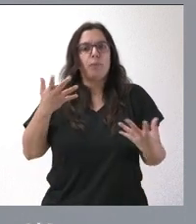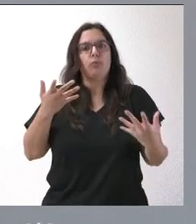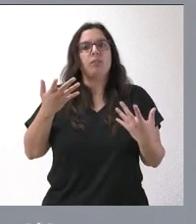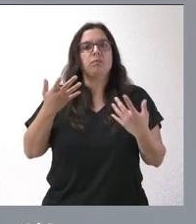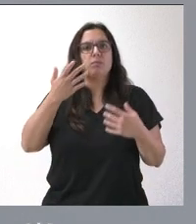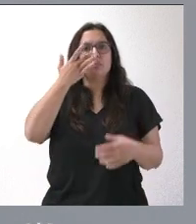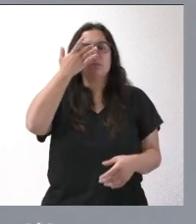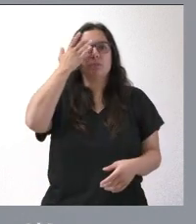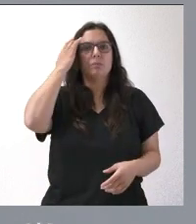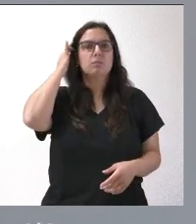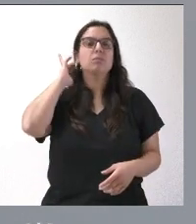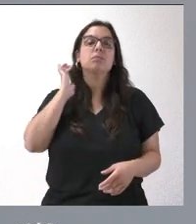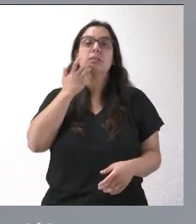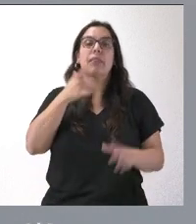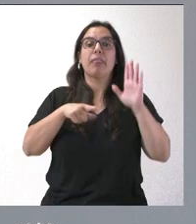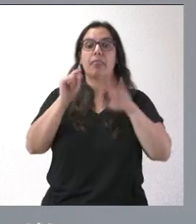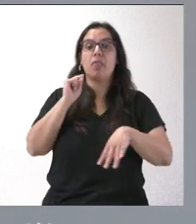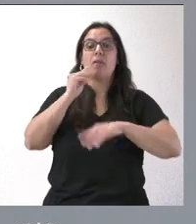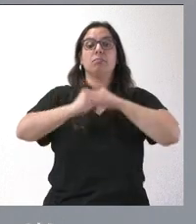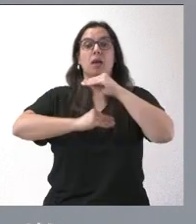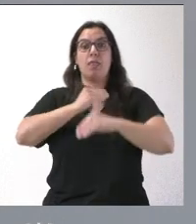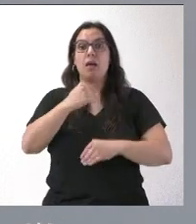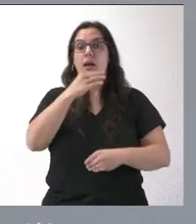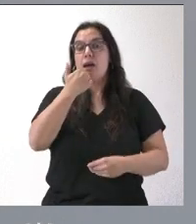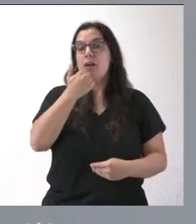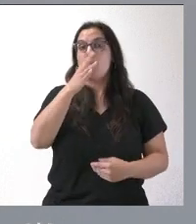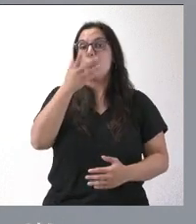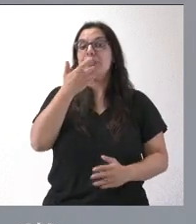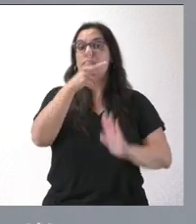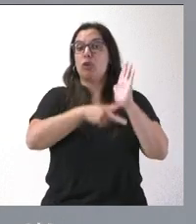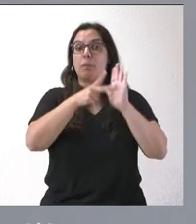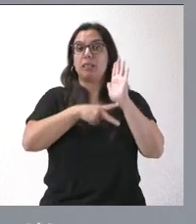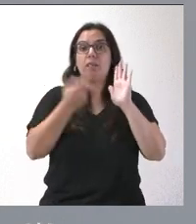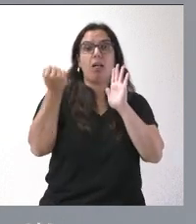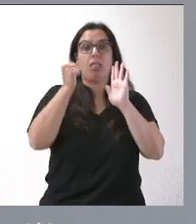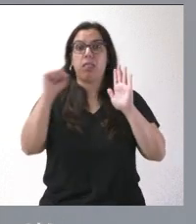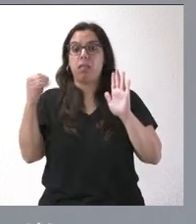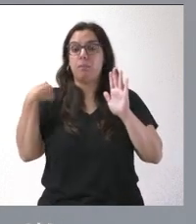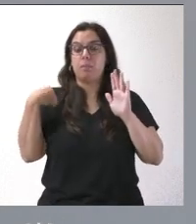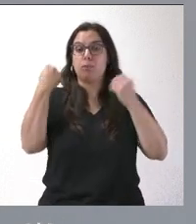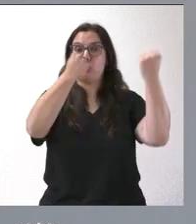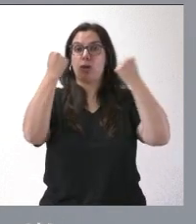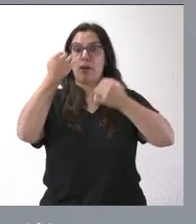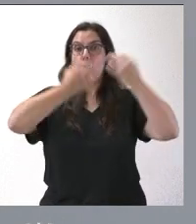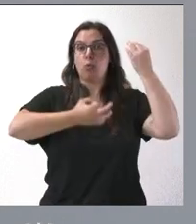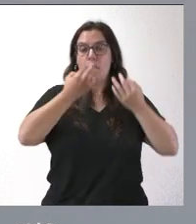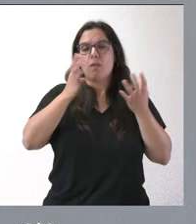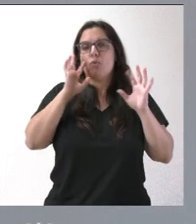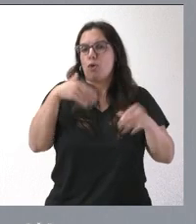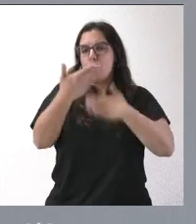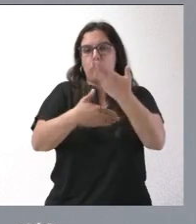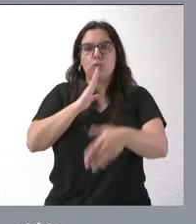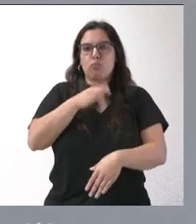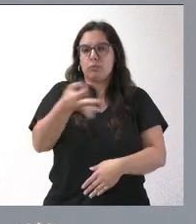en que se decida actuar por incumplimiento de una normativa por parte de las autoridades judiciales, pues, lógicamente, es el procedimiento adecuado.